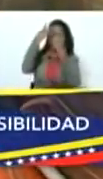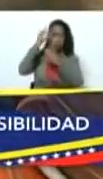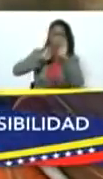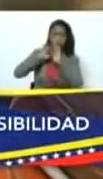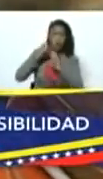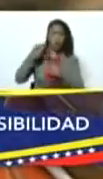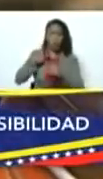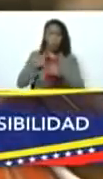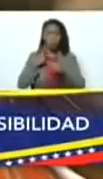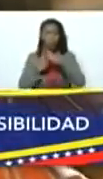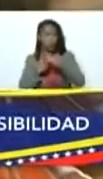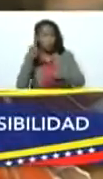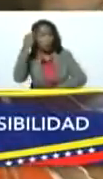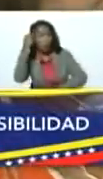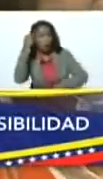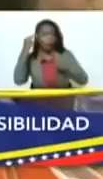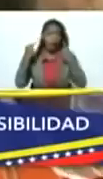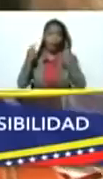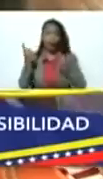salgo positivo.